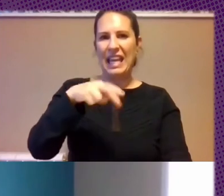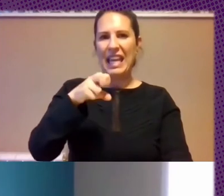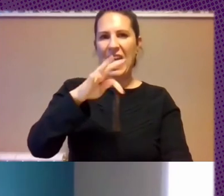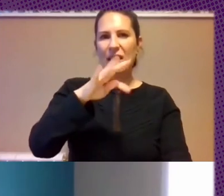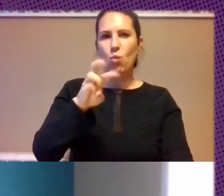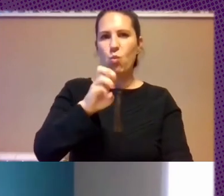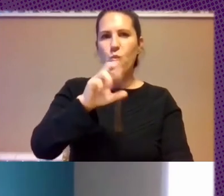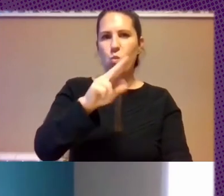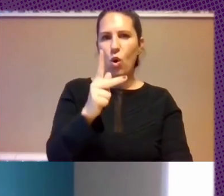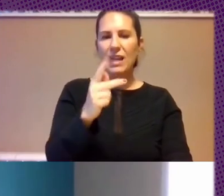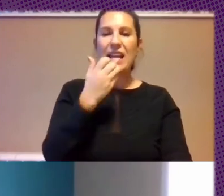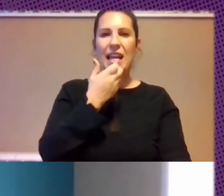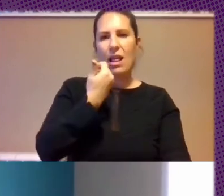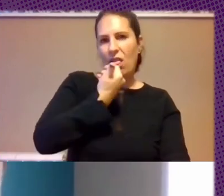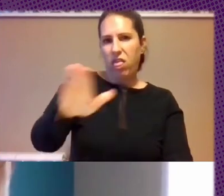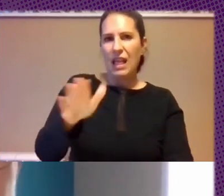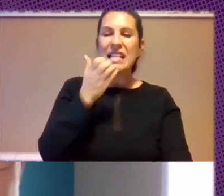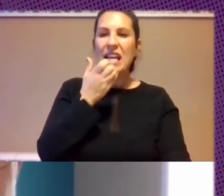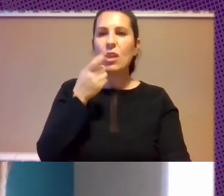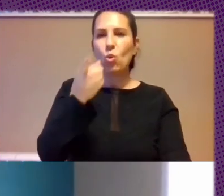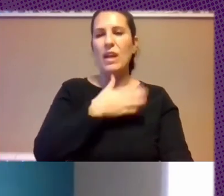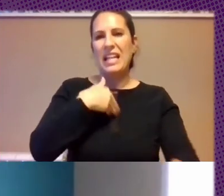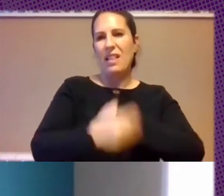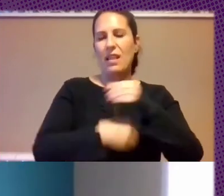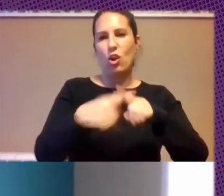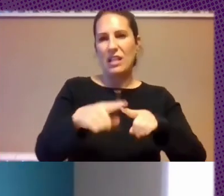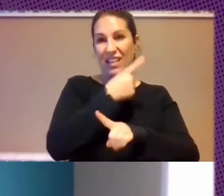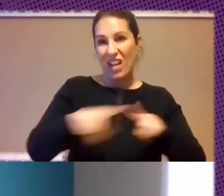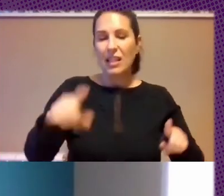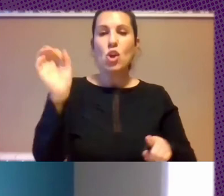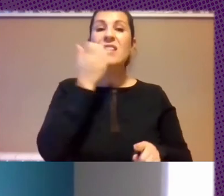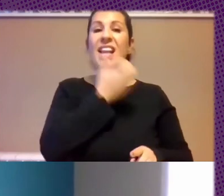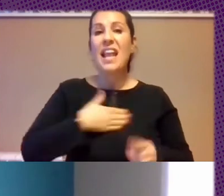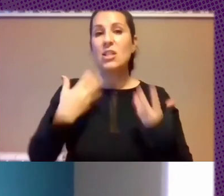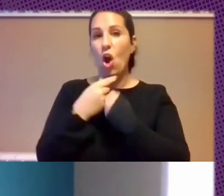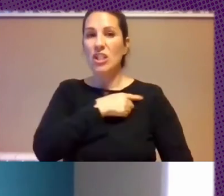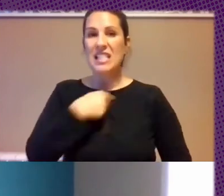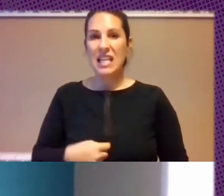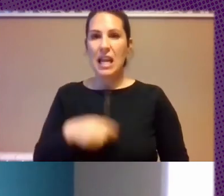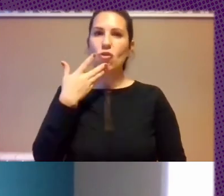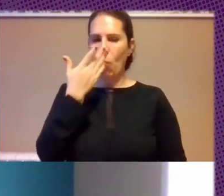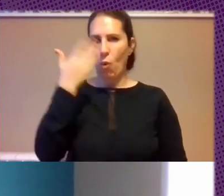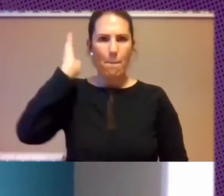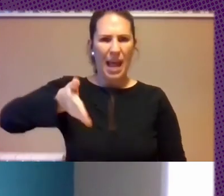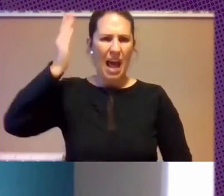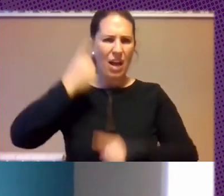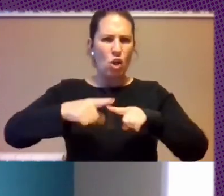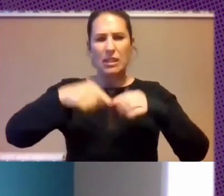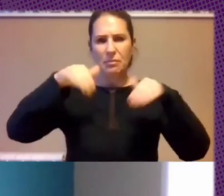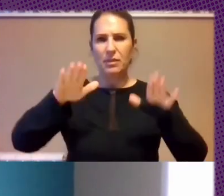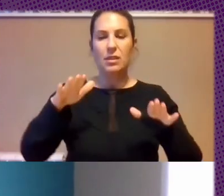Al Bulldog Cuando Quieres Hacer Las Cosas Diferentes O Aún Cuando Quieres Hacer Cosas Con China Entonces ¿Cómo Hacemos Frente